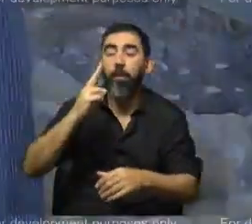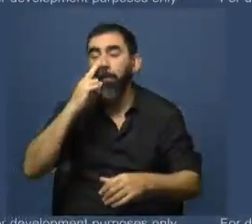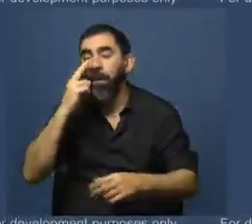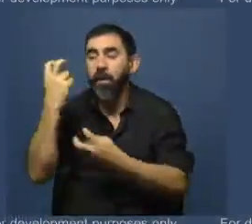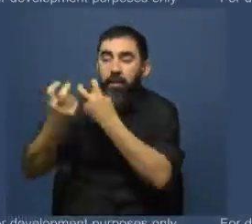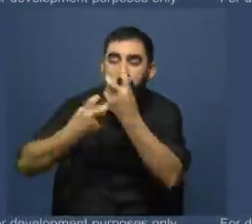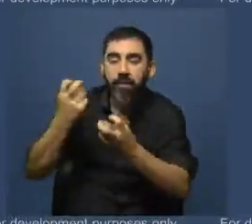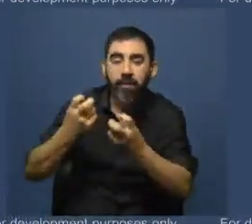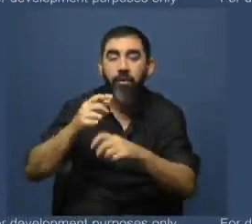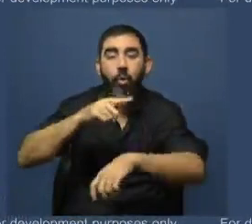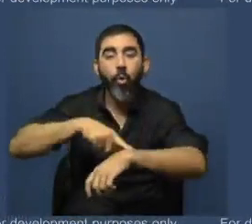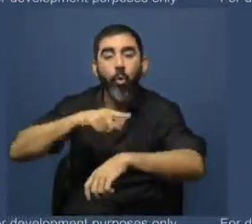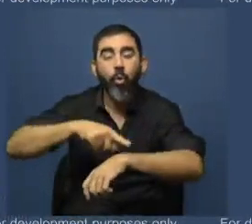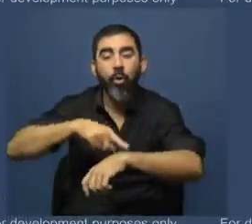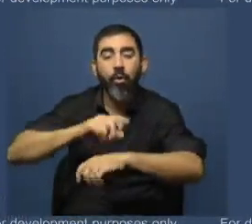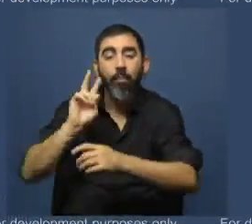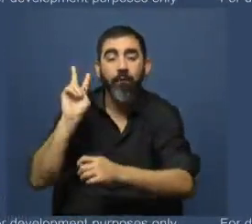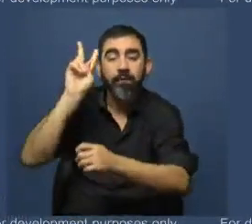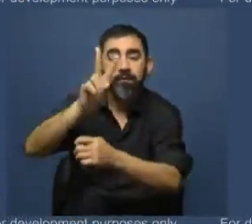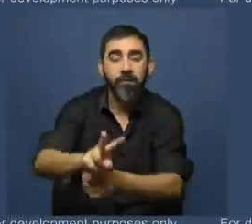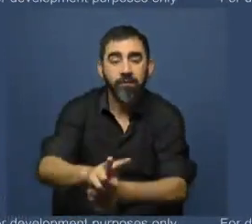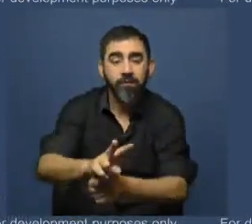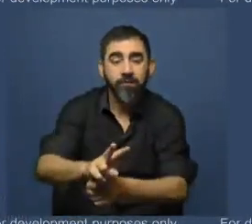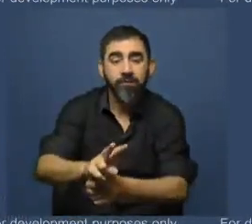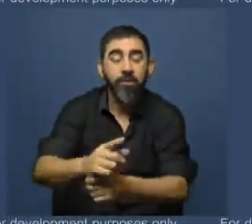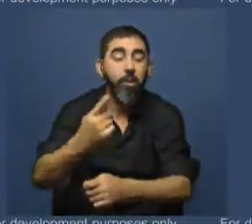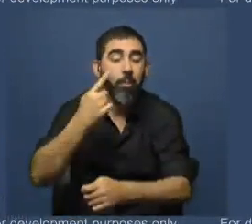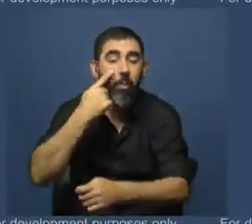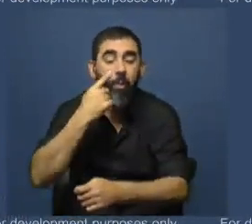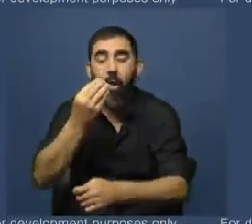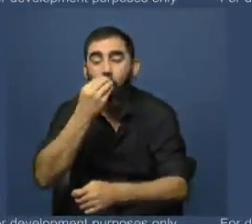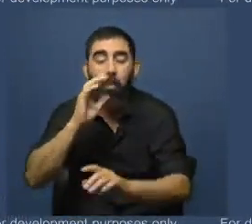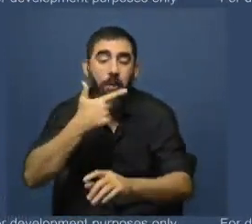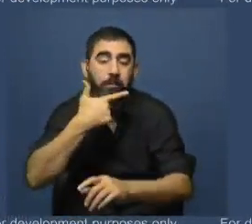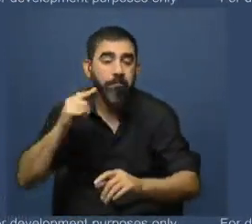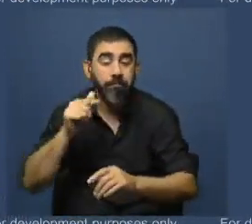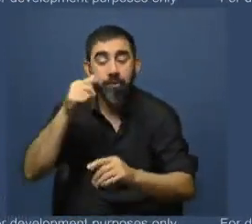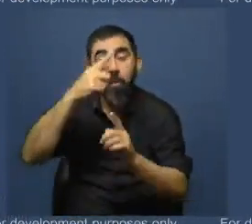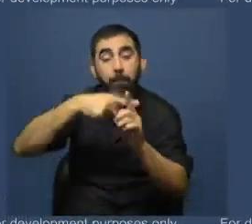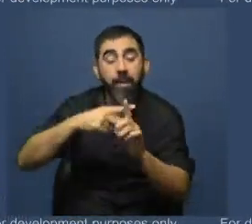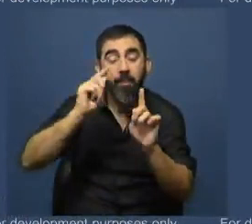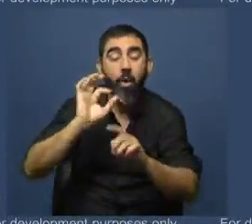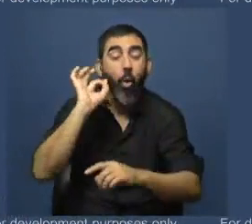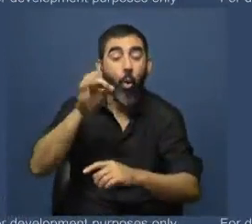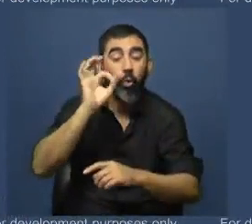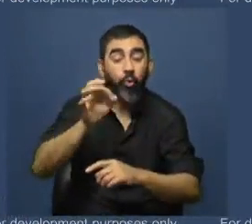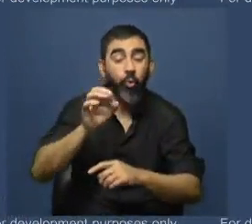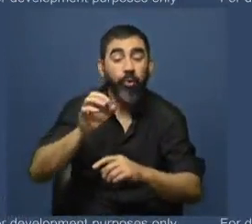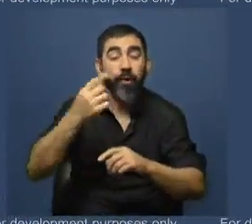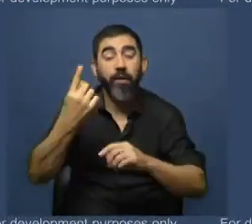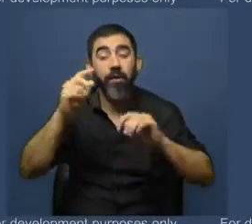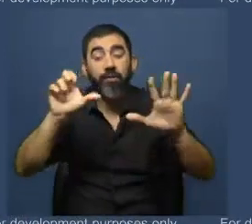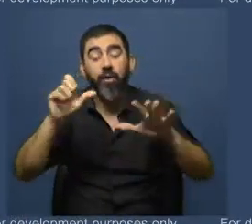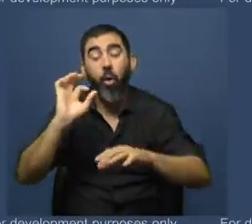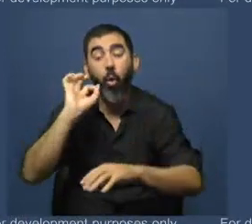ubicadas y los horarios para poder ir a visitarlas y conocer. Este mes, también el mes de octubre, el 16